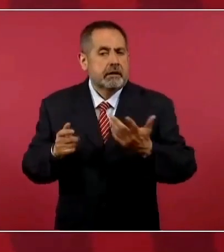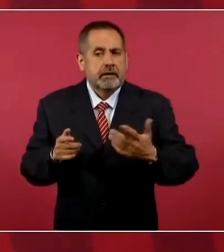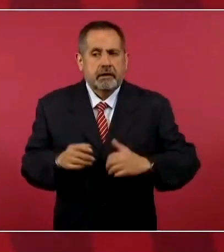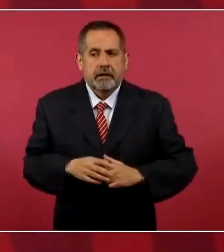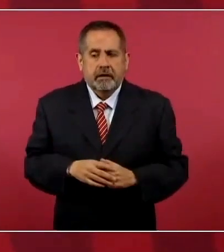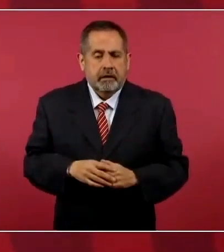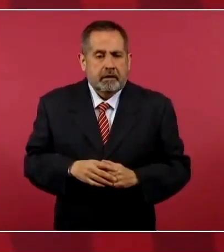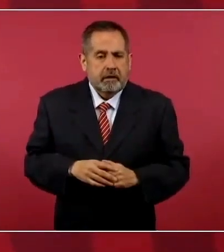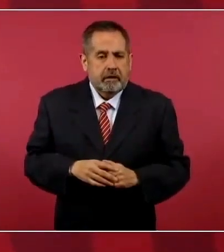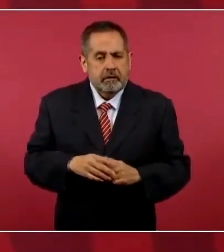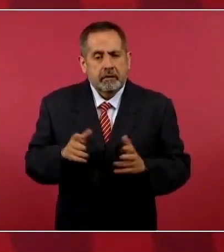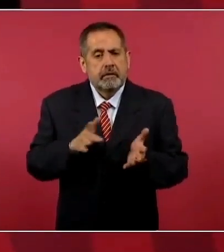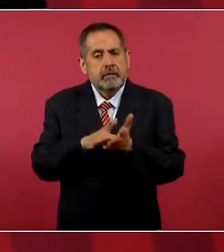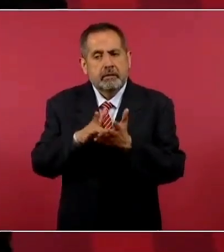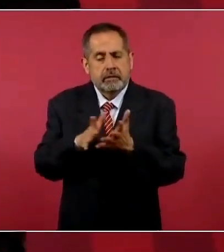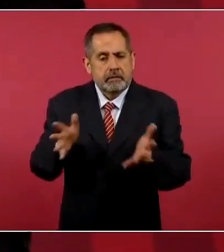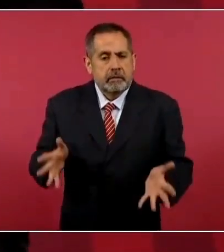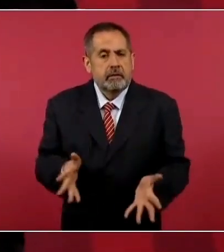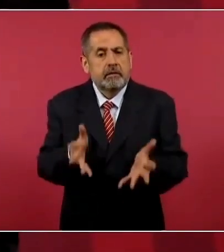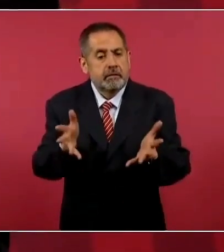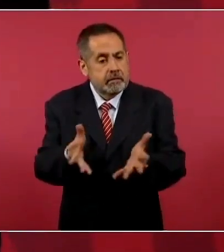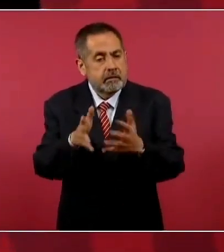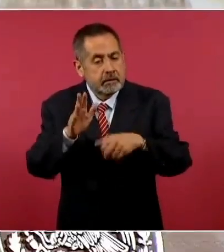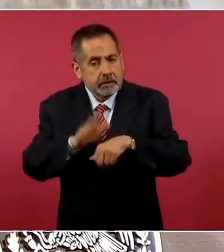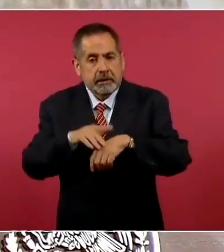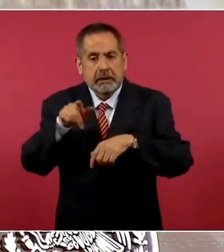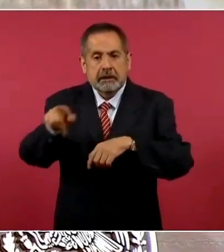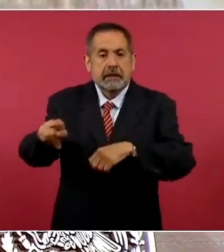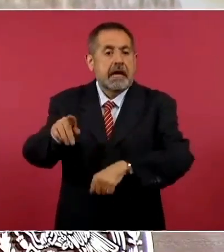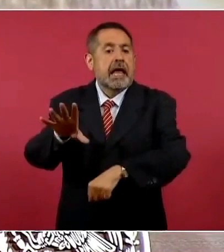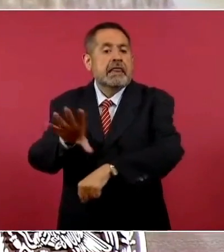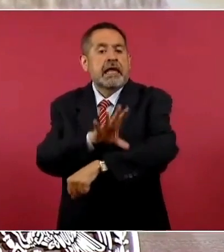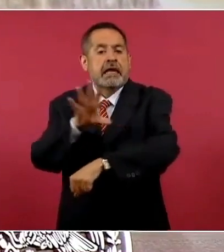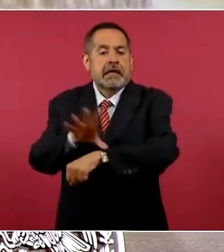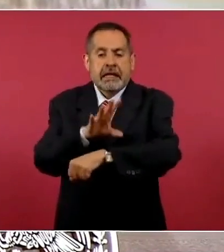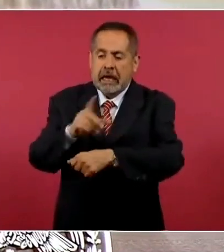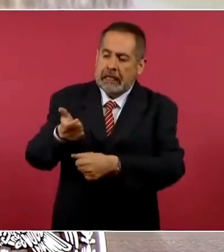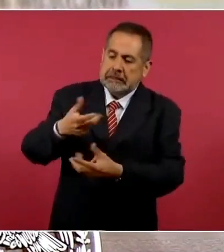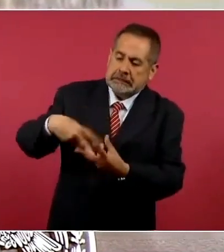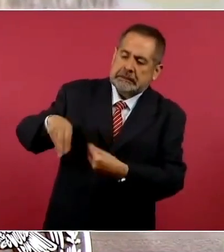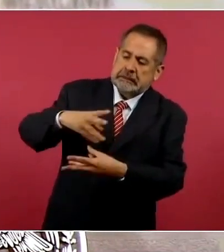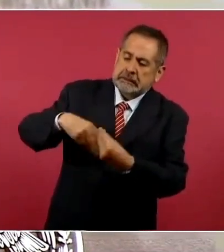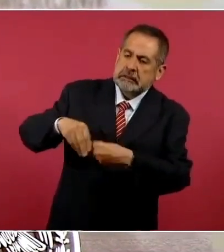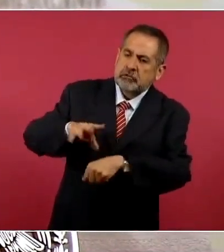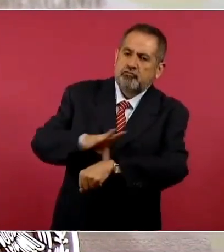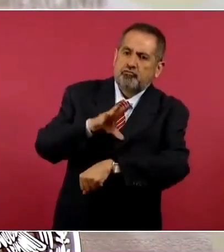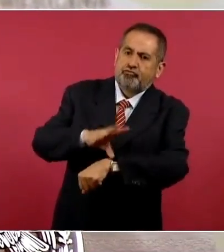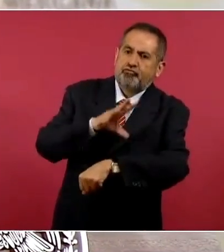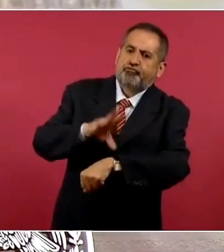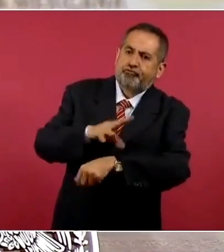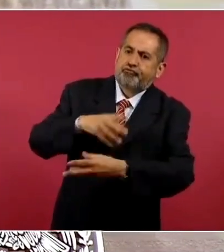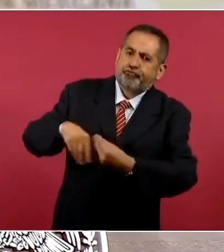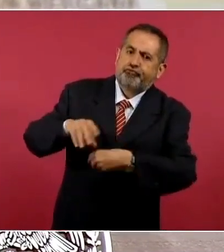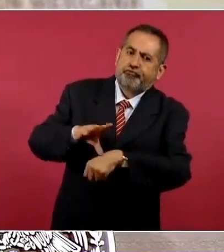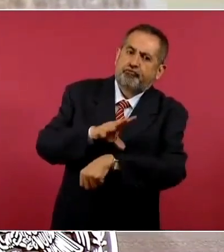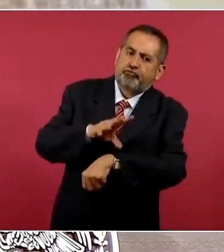se impulse la creación de energías renovables, que